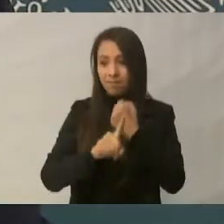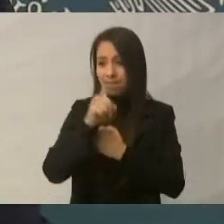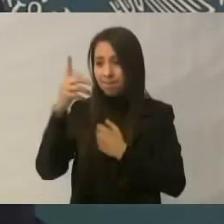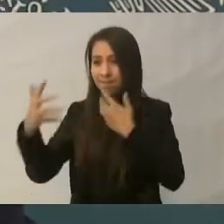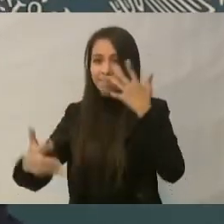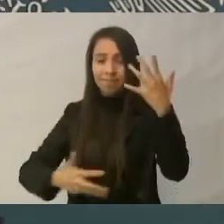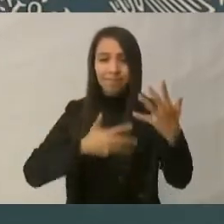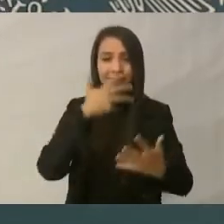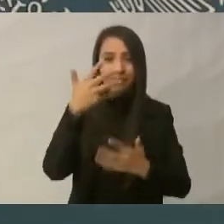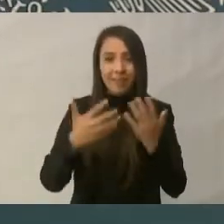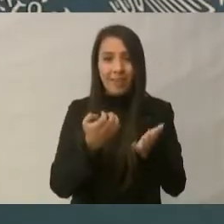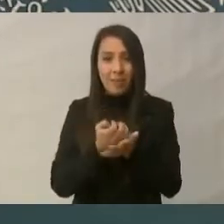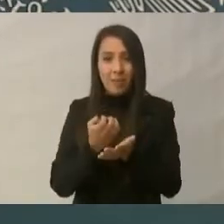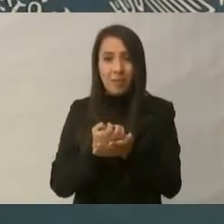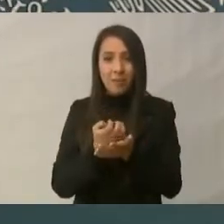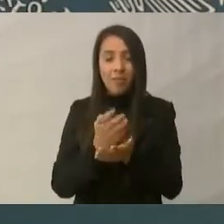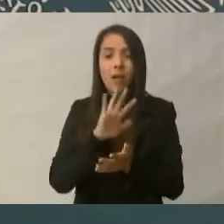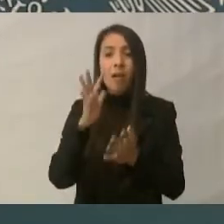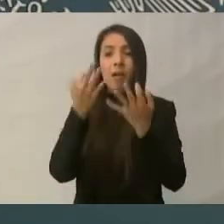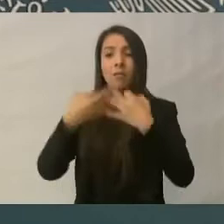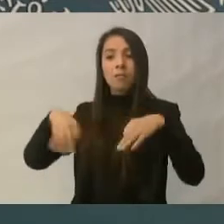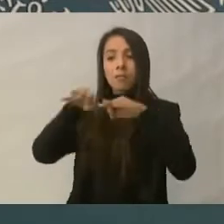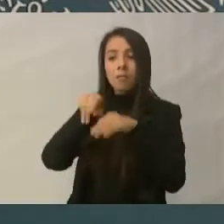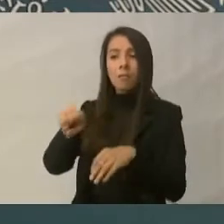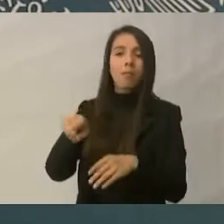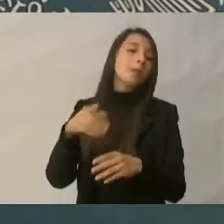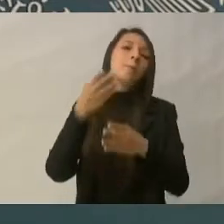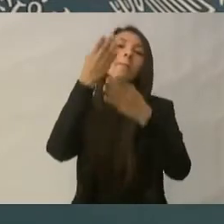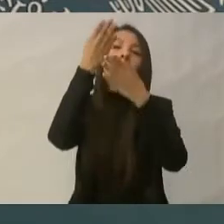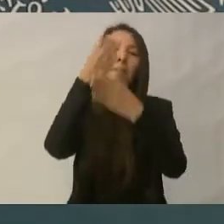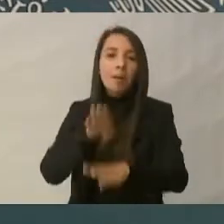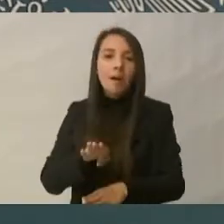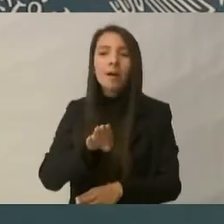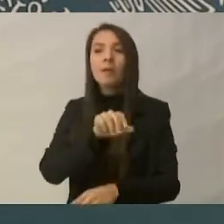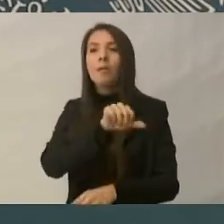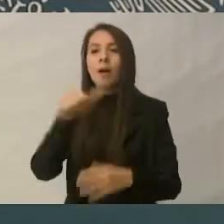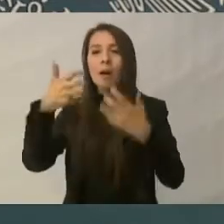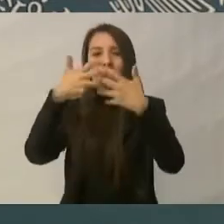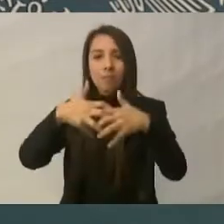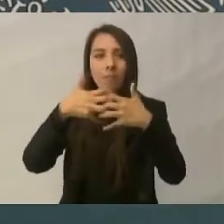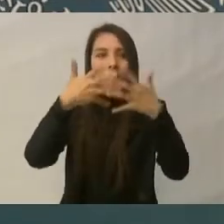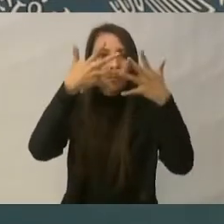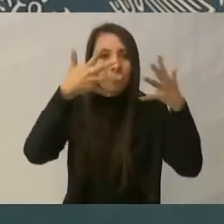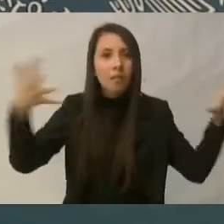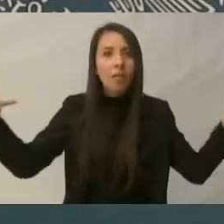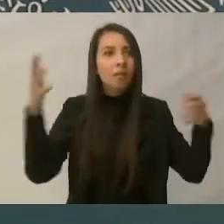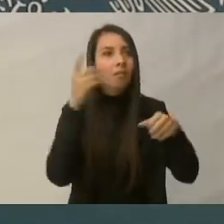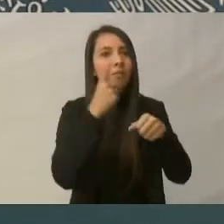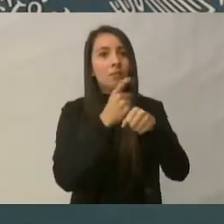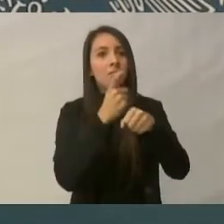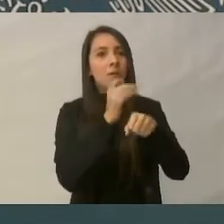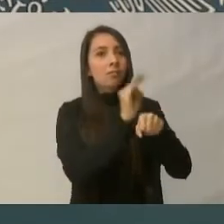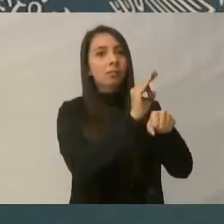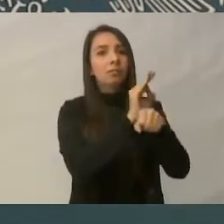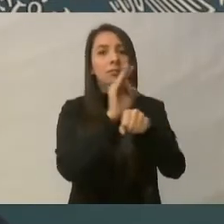a los bancos, a las instituciones financieras en quiebras, a las grandes empresas y nunca le llegaba